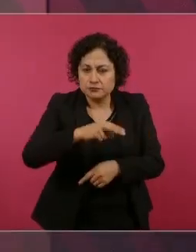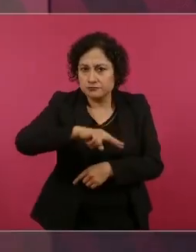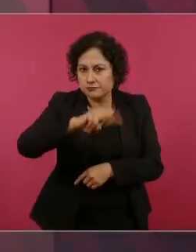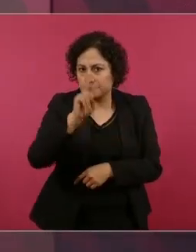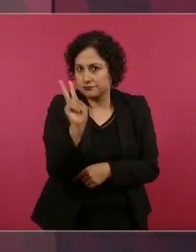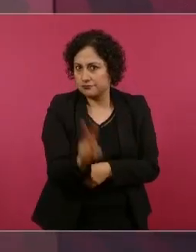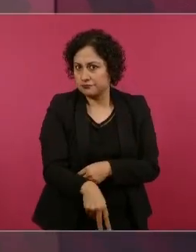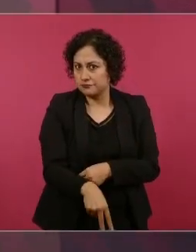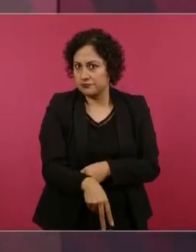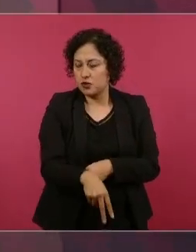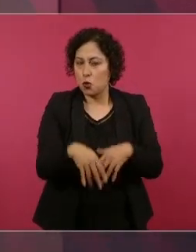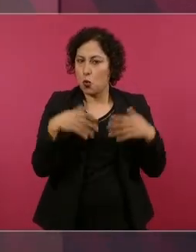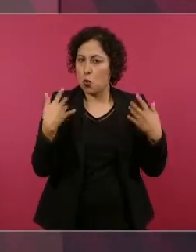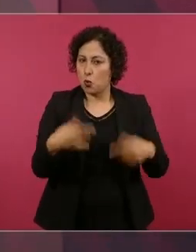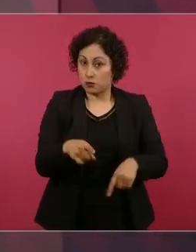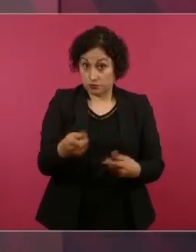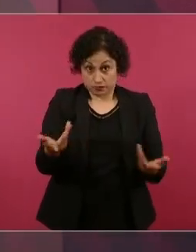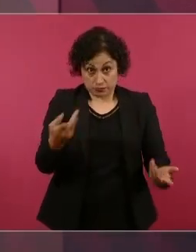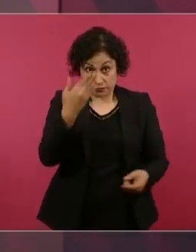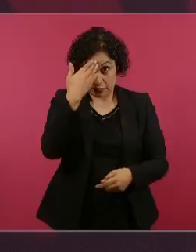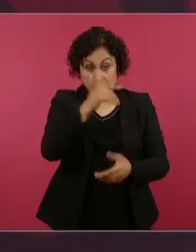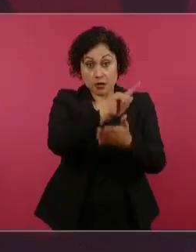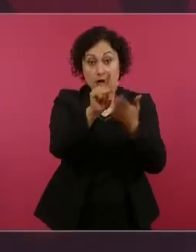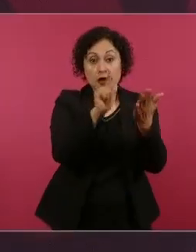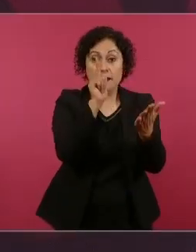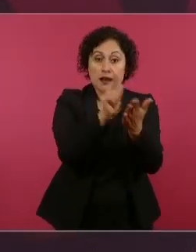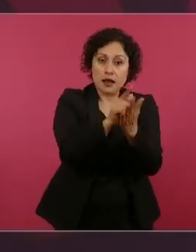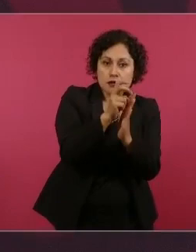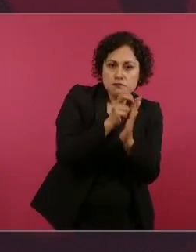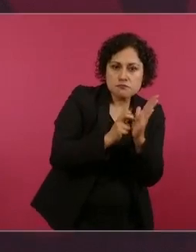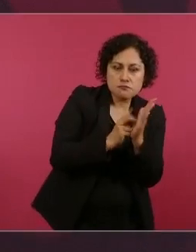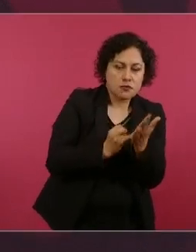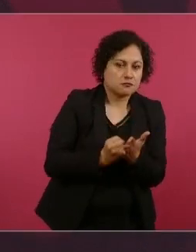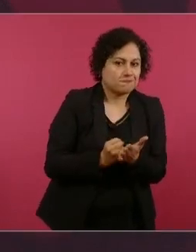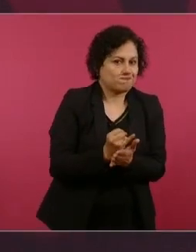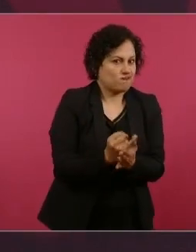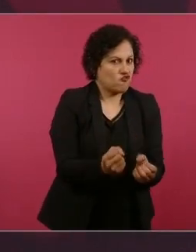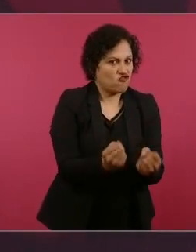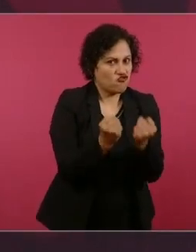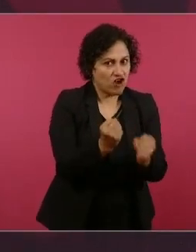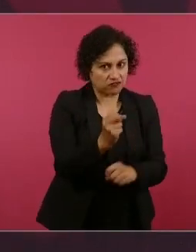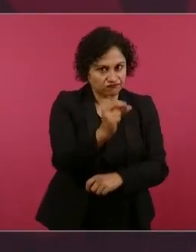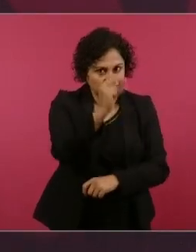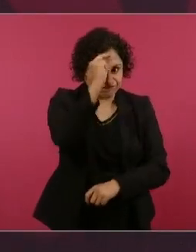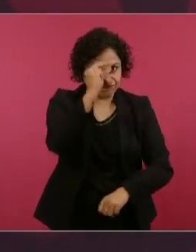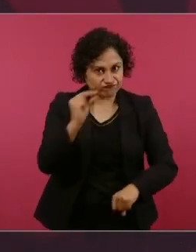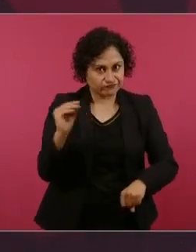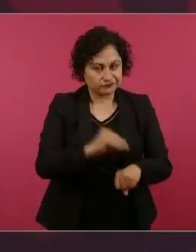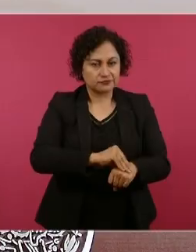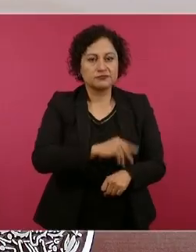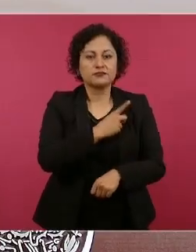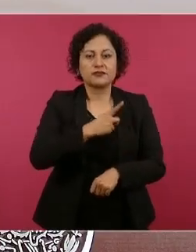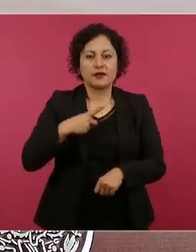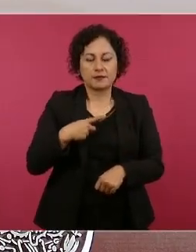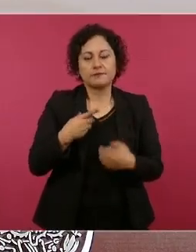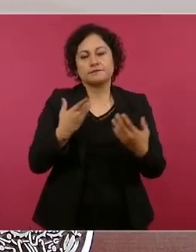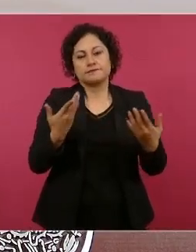encuentra uno frases como el decir